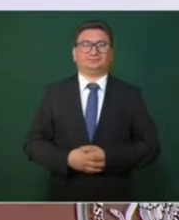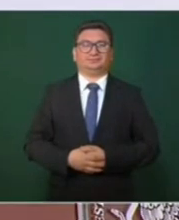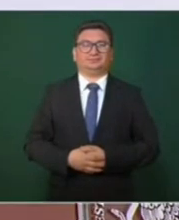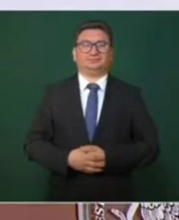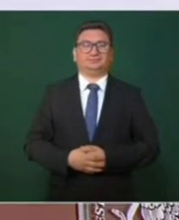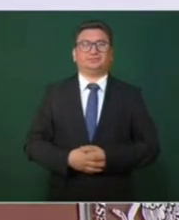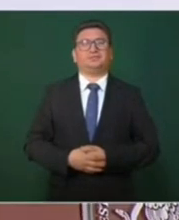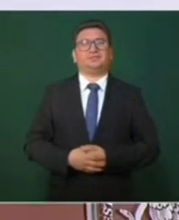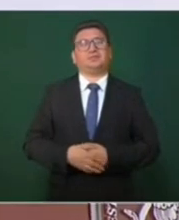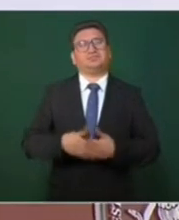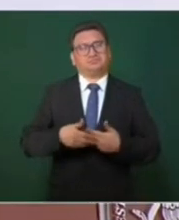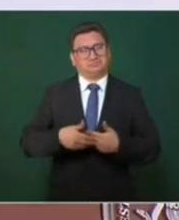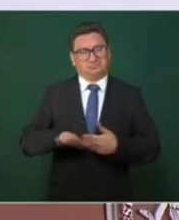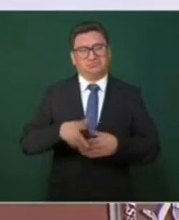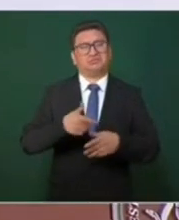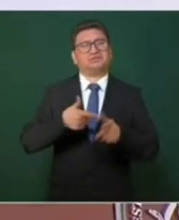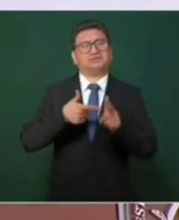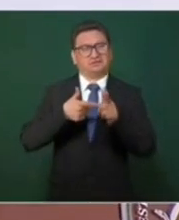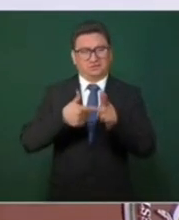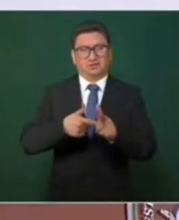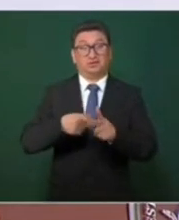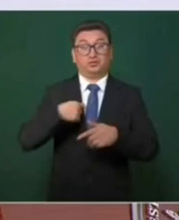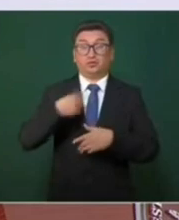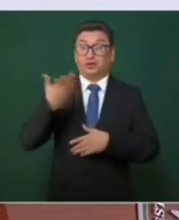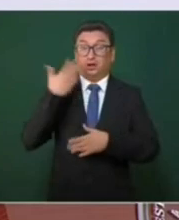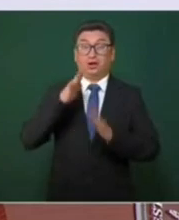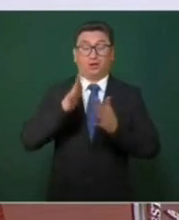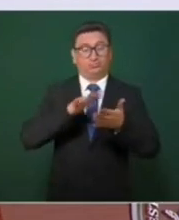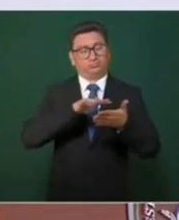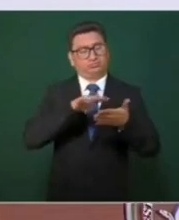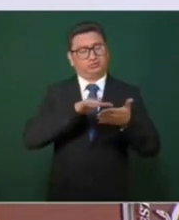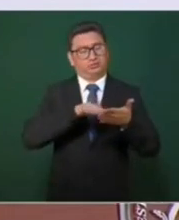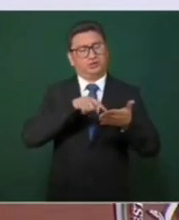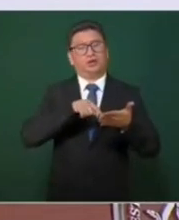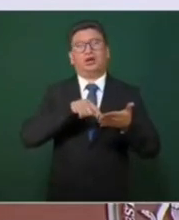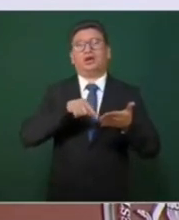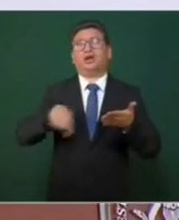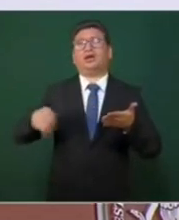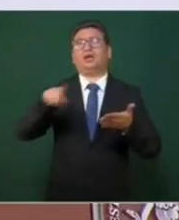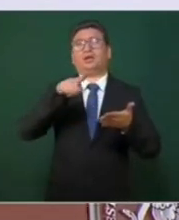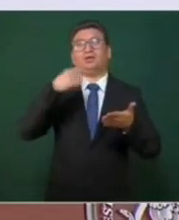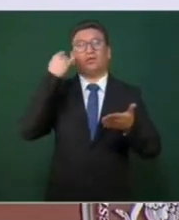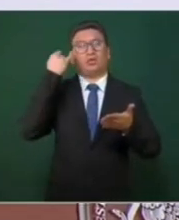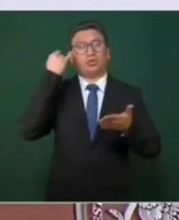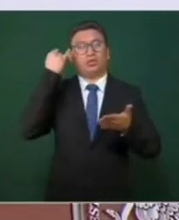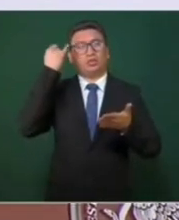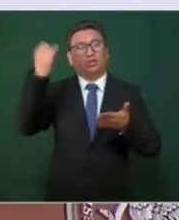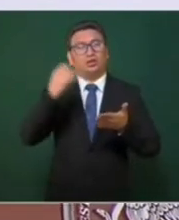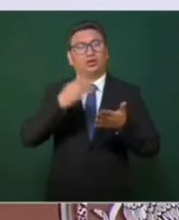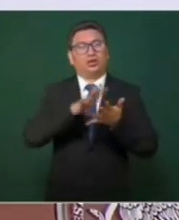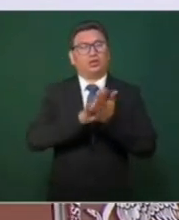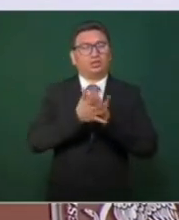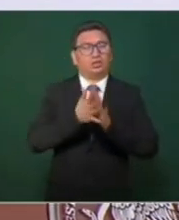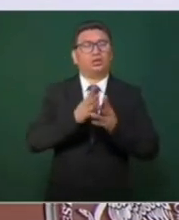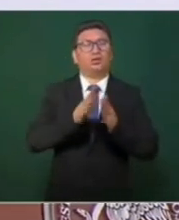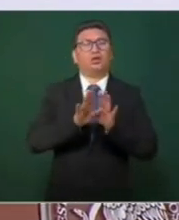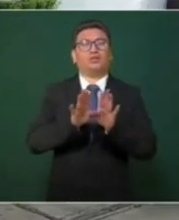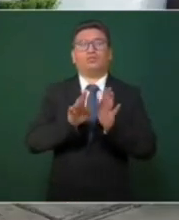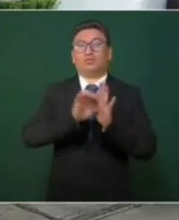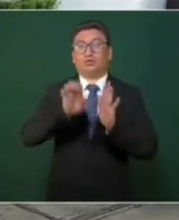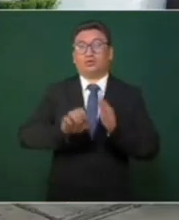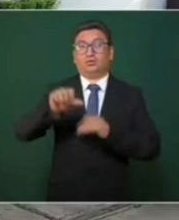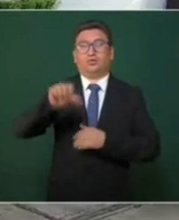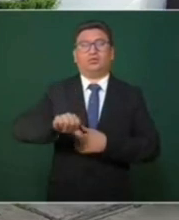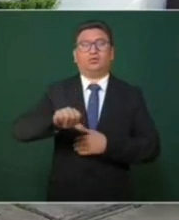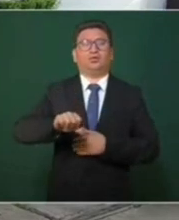Y van a seguir, y estaba yo leyendo que ya tienen una estrategia de que como hoy, por